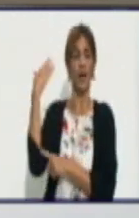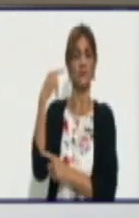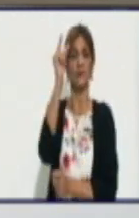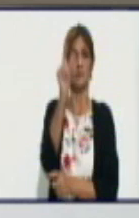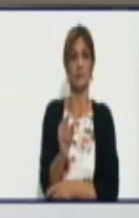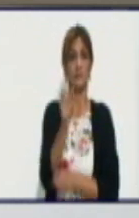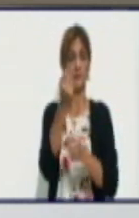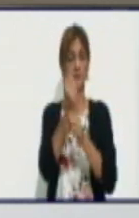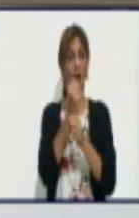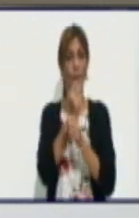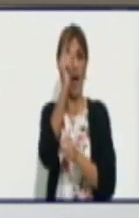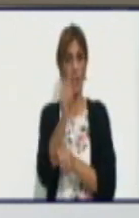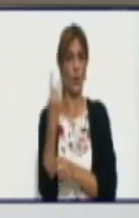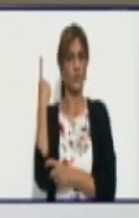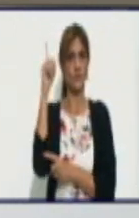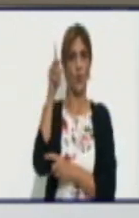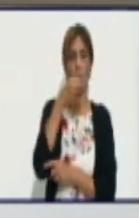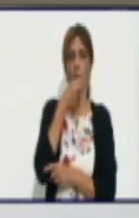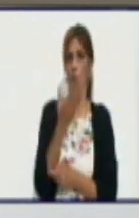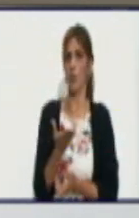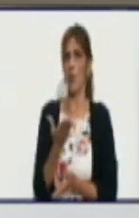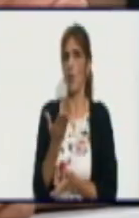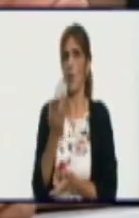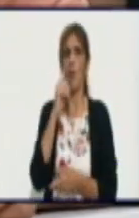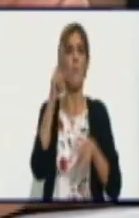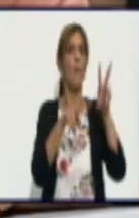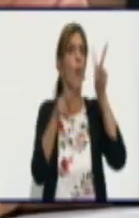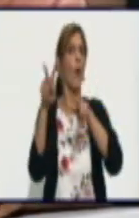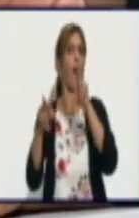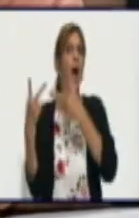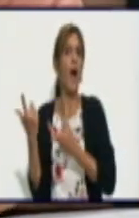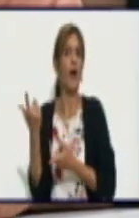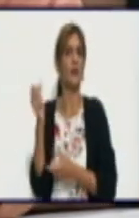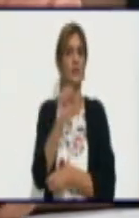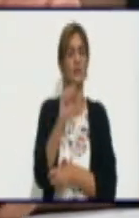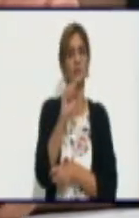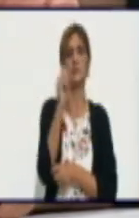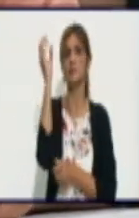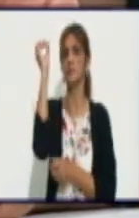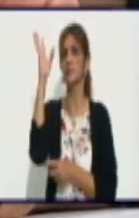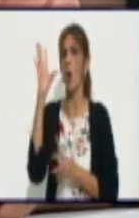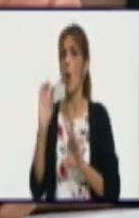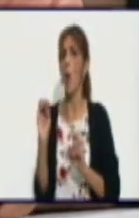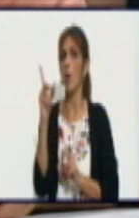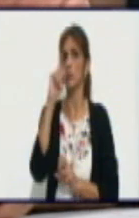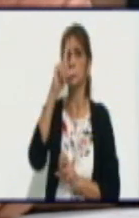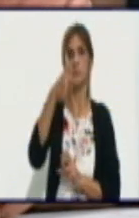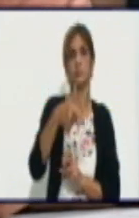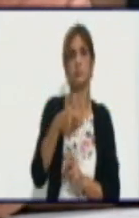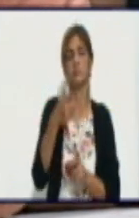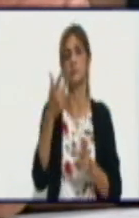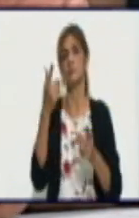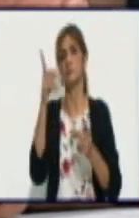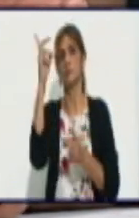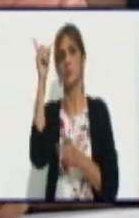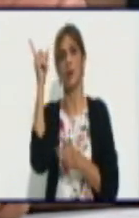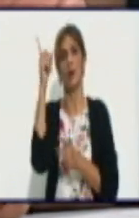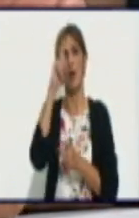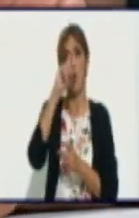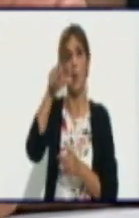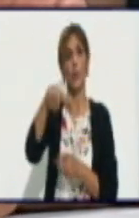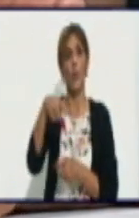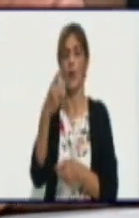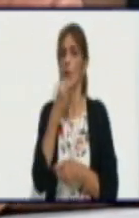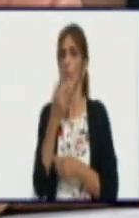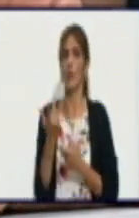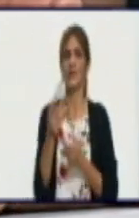servicio y lo pagó directo a la empresa o no hacía contrato con eso, siempre participaba la cooperativa